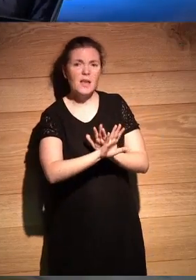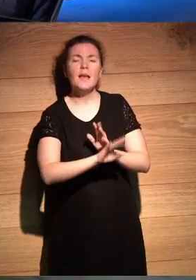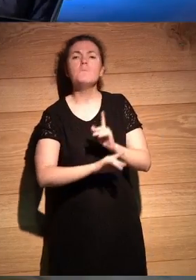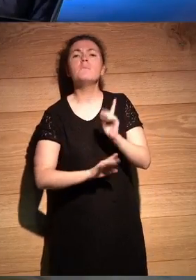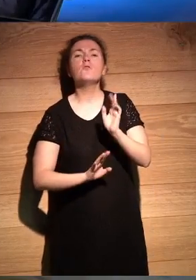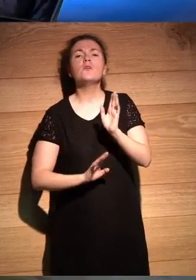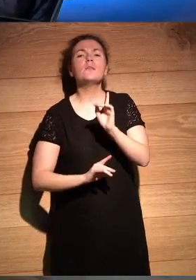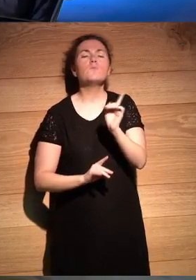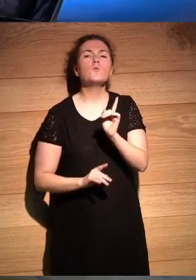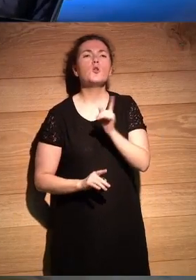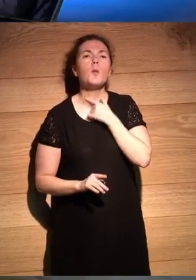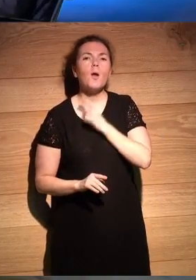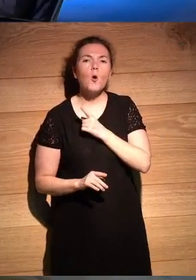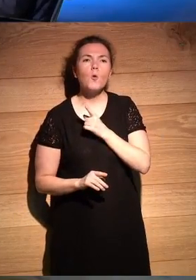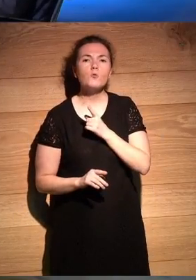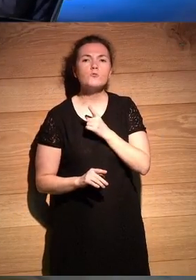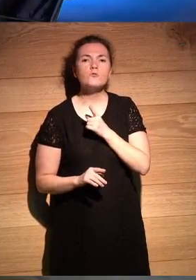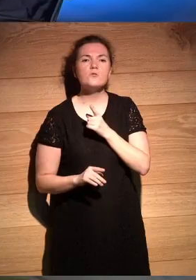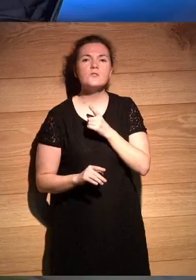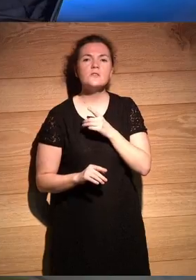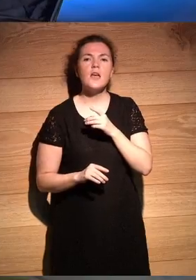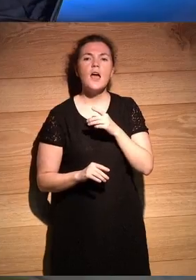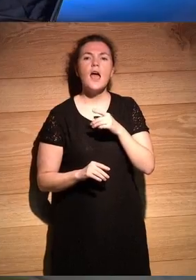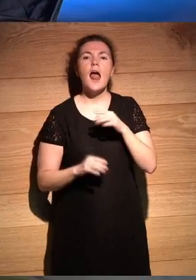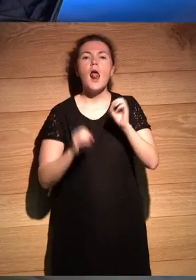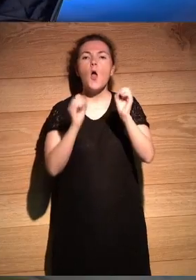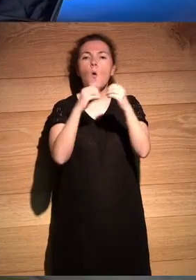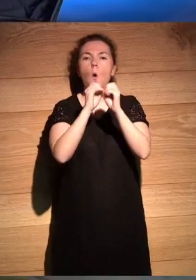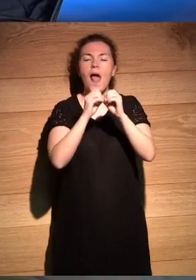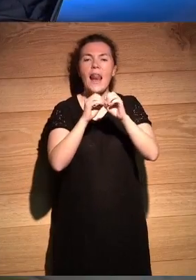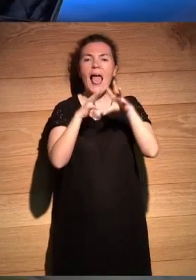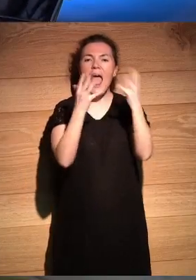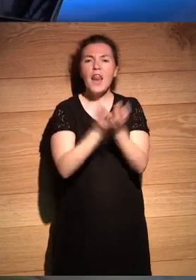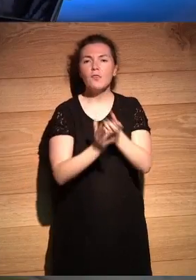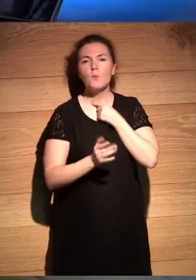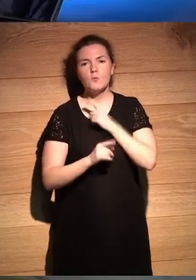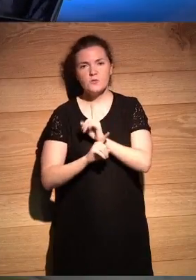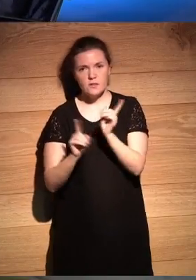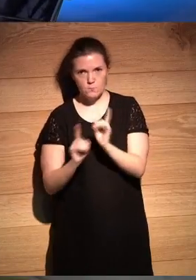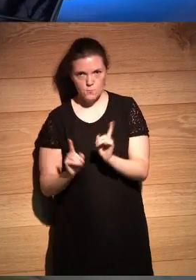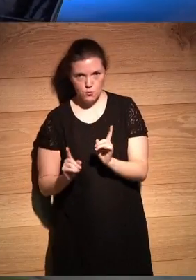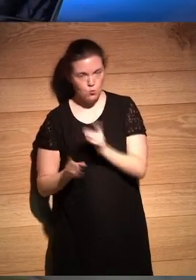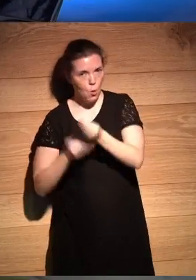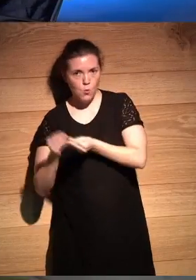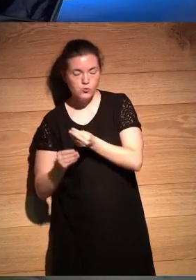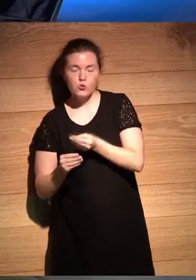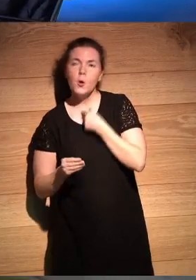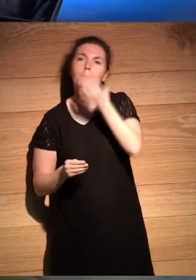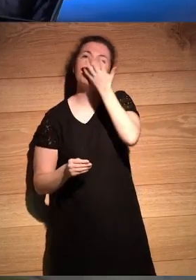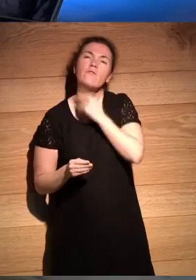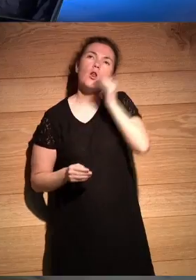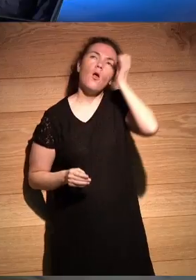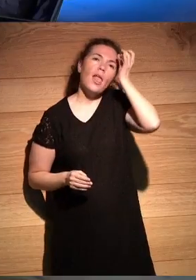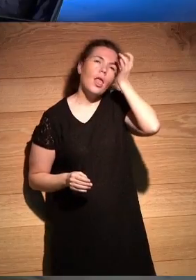muleta del Google Earth tampoco uso eso digamos no me gusta más la idea esta